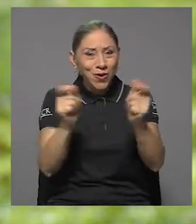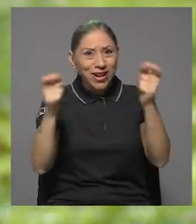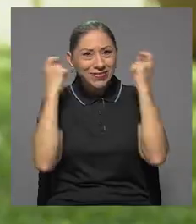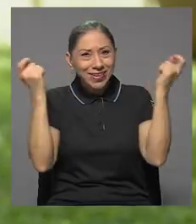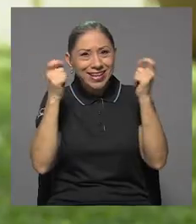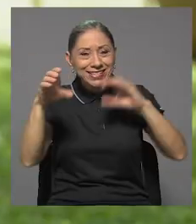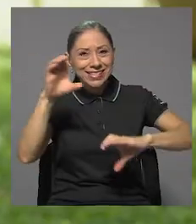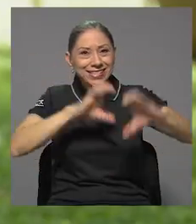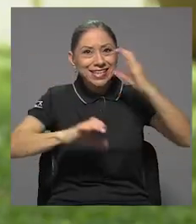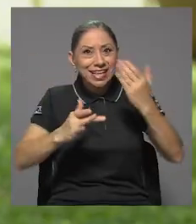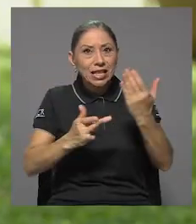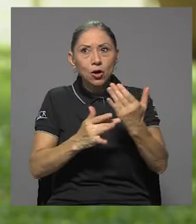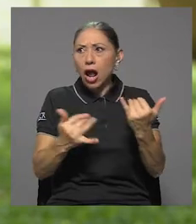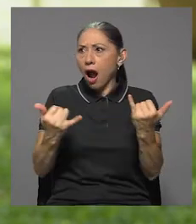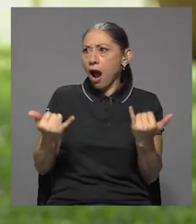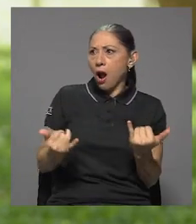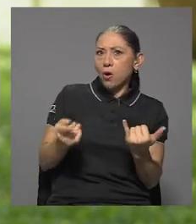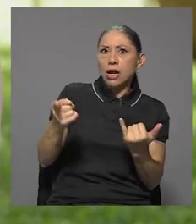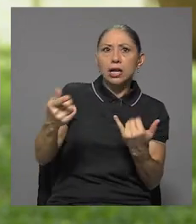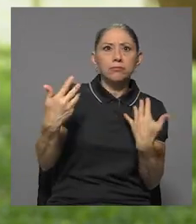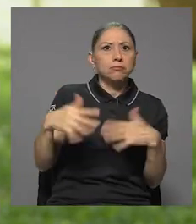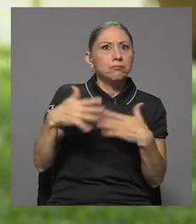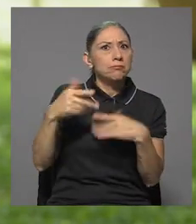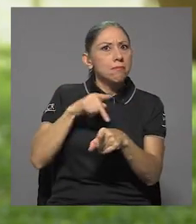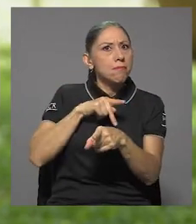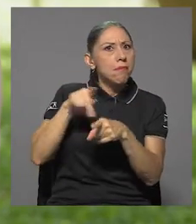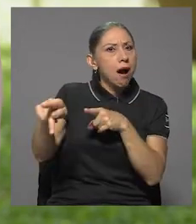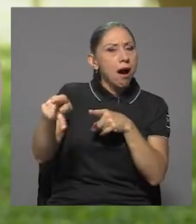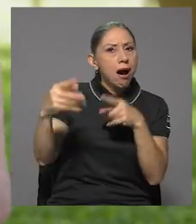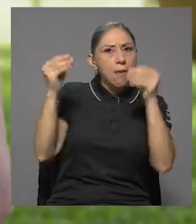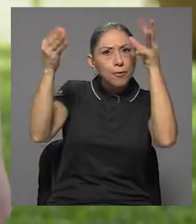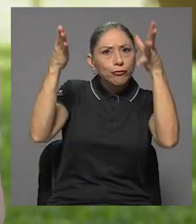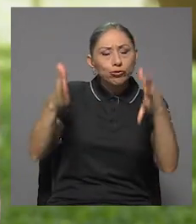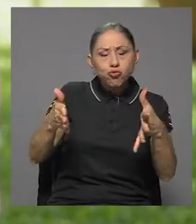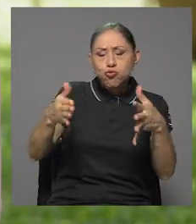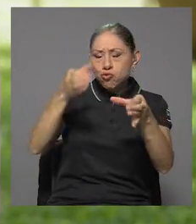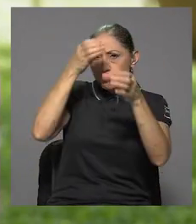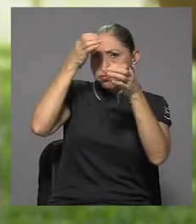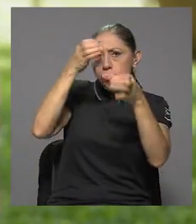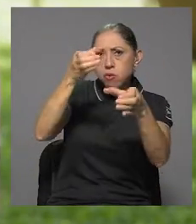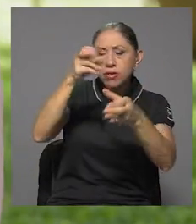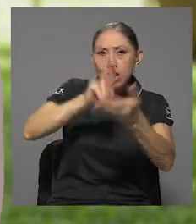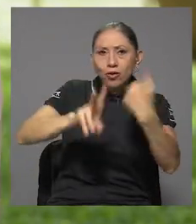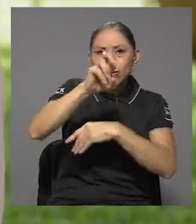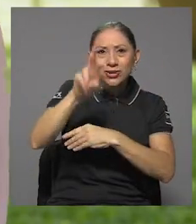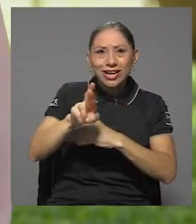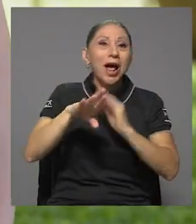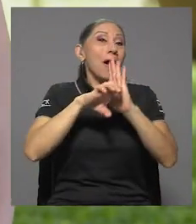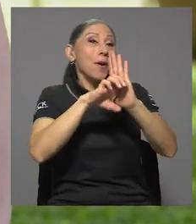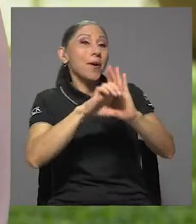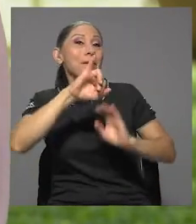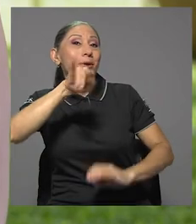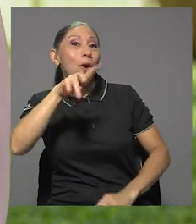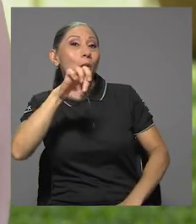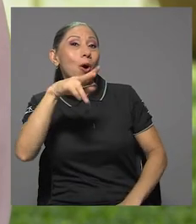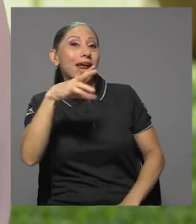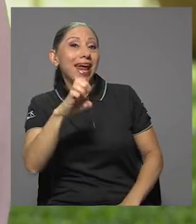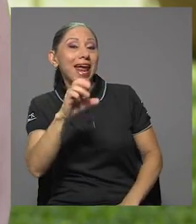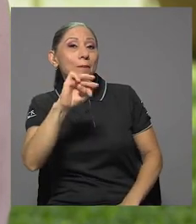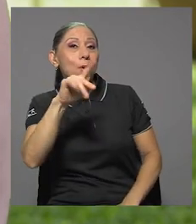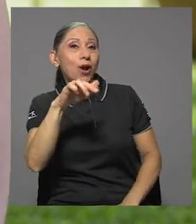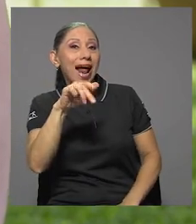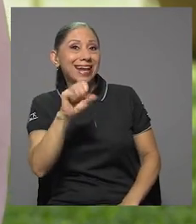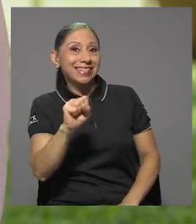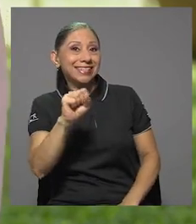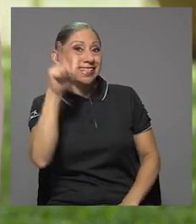ferias de ciencia y tecnología y hoy es todo un profesional y un académico brillante de la Universidad de Costa Rica, o un Jorge Morales de Limón